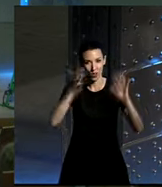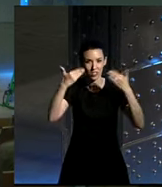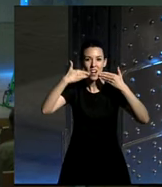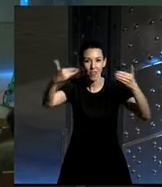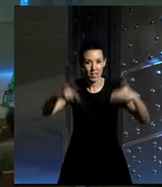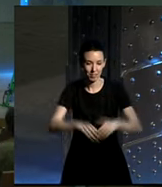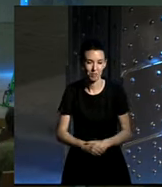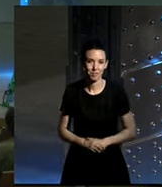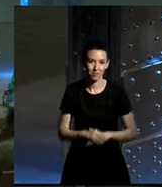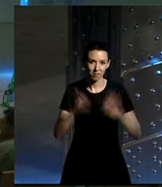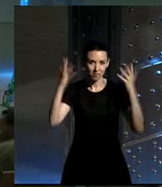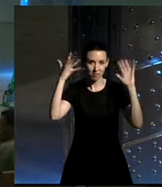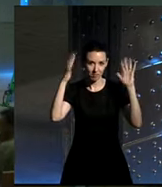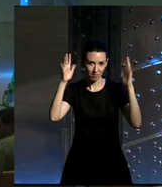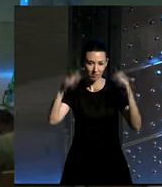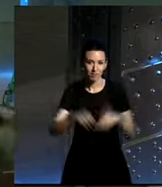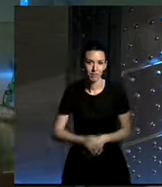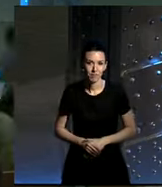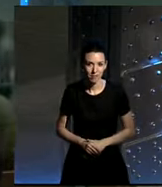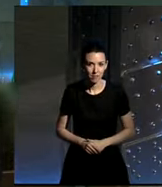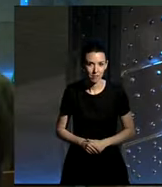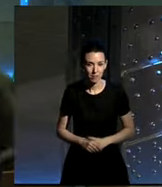aplausos aplausos aplausos aplausos